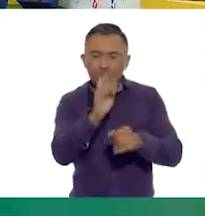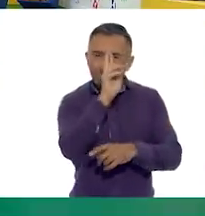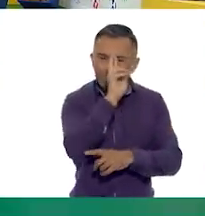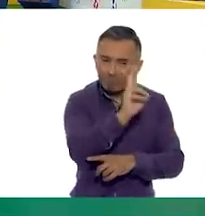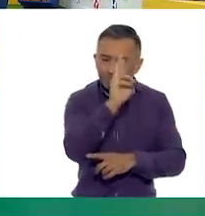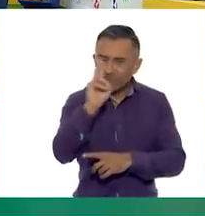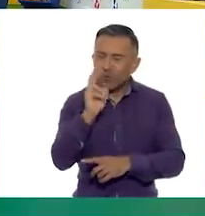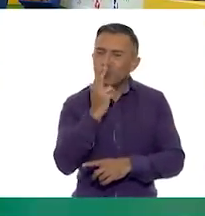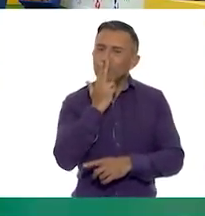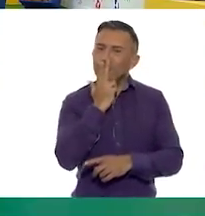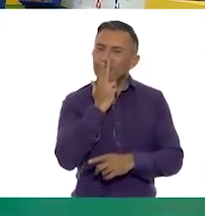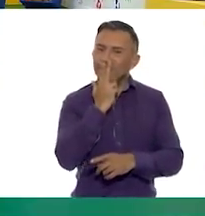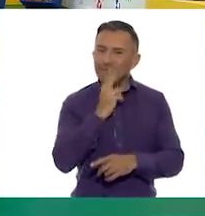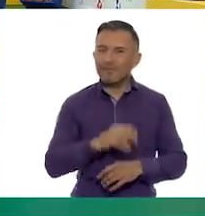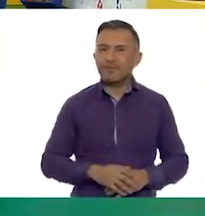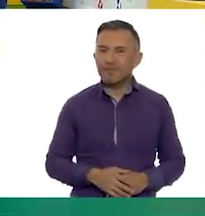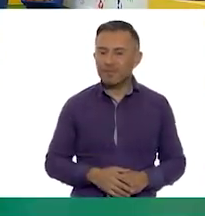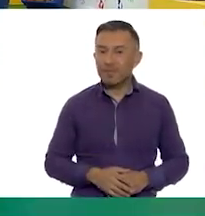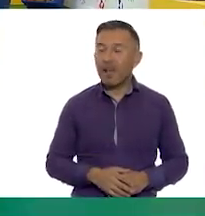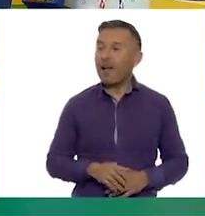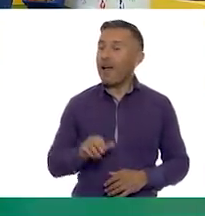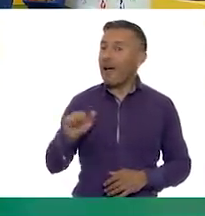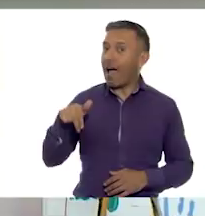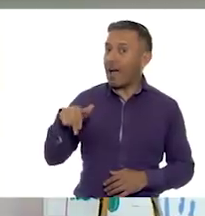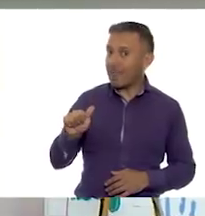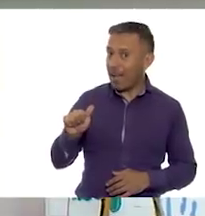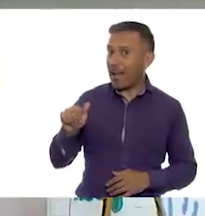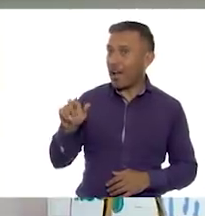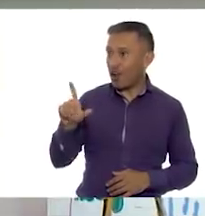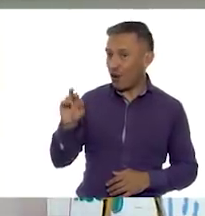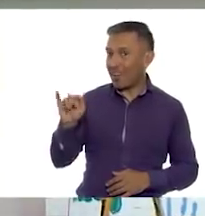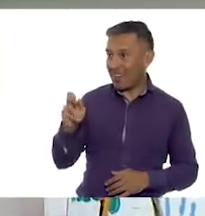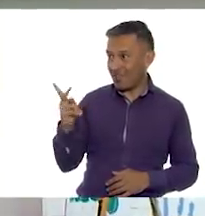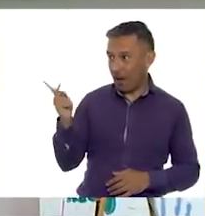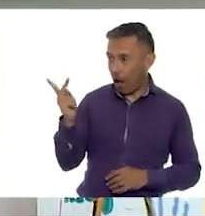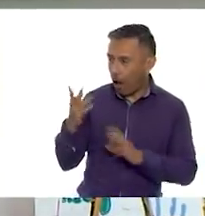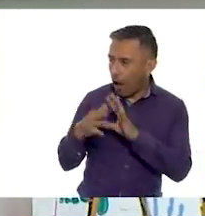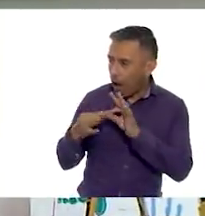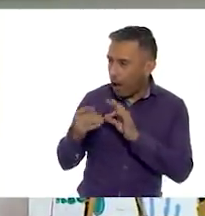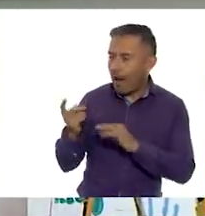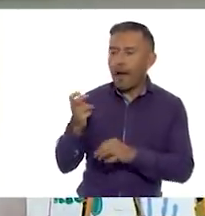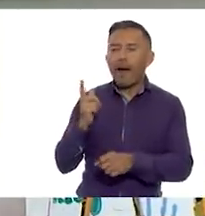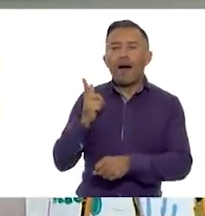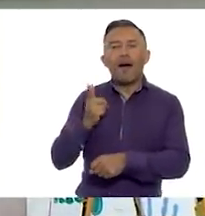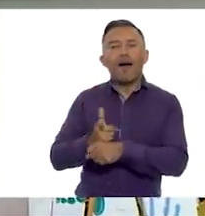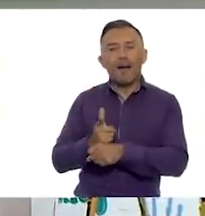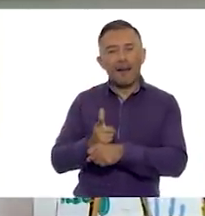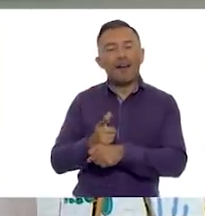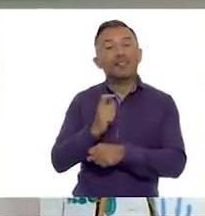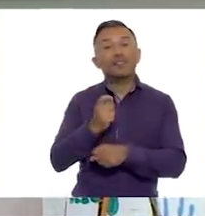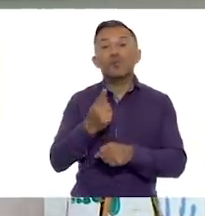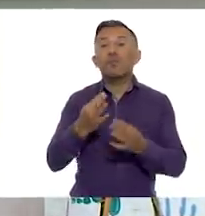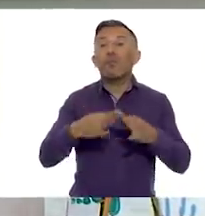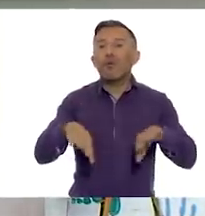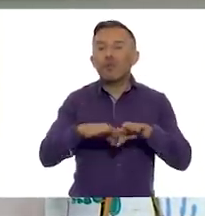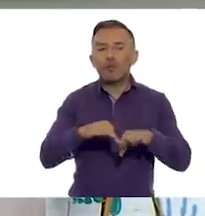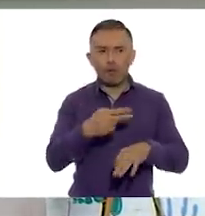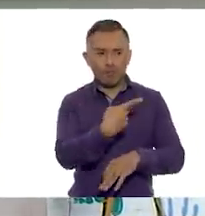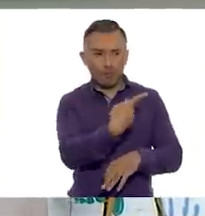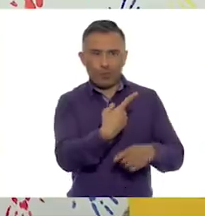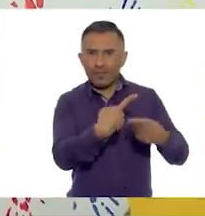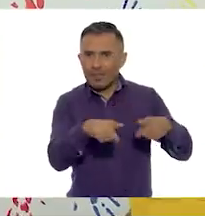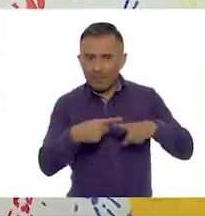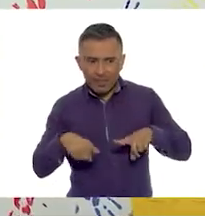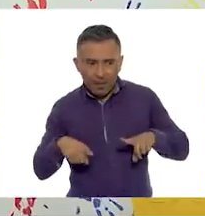¡Ay, muy bien! Alan y Nora nos recuerdan muy bien lo valioso de la diferencia, la igualdad y el